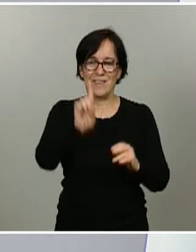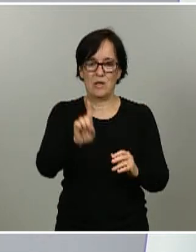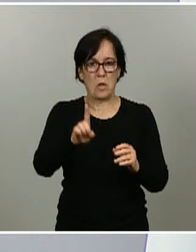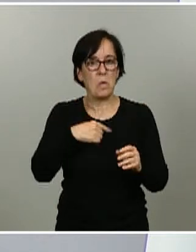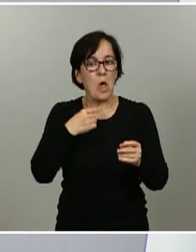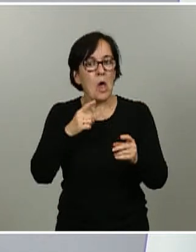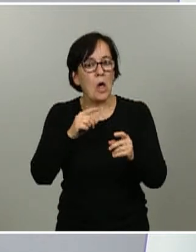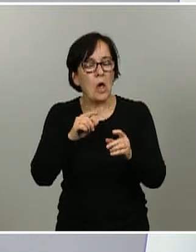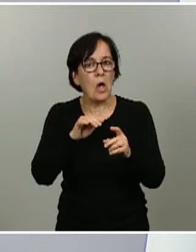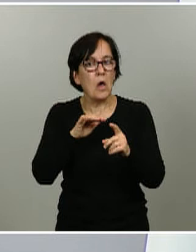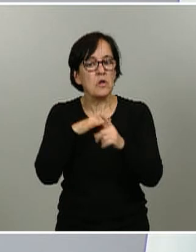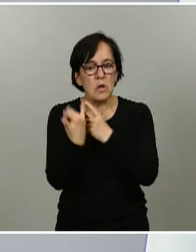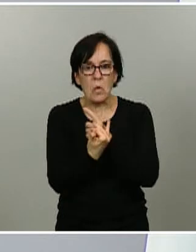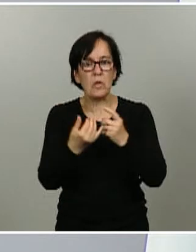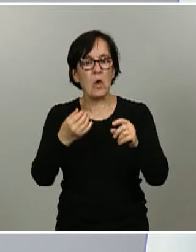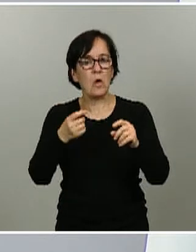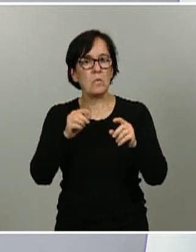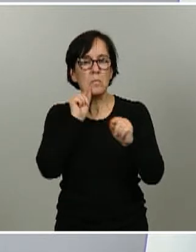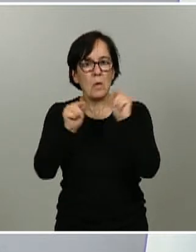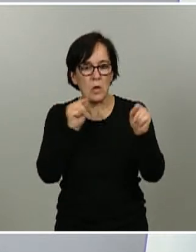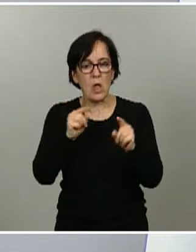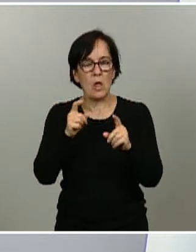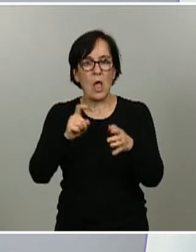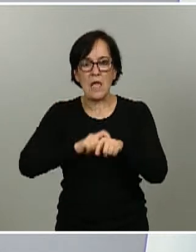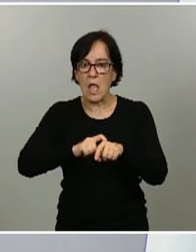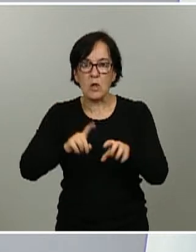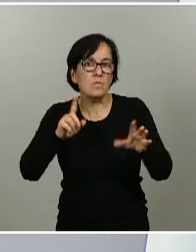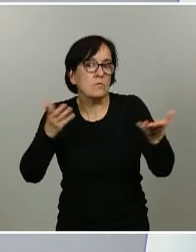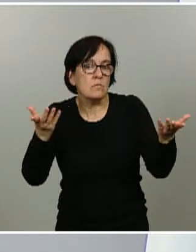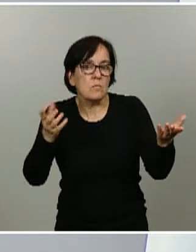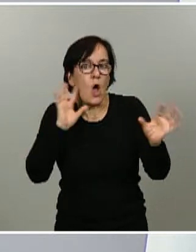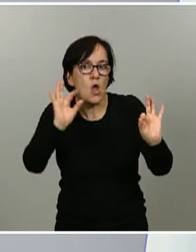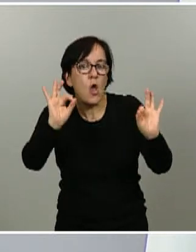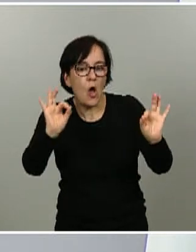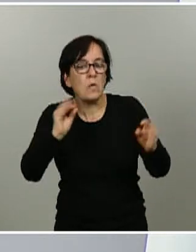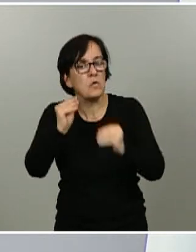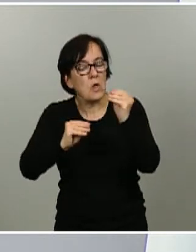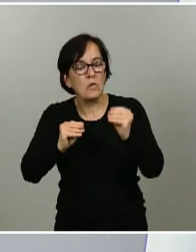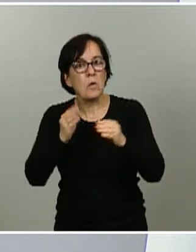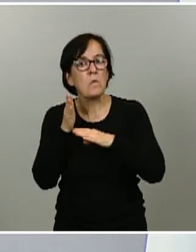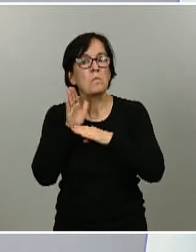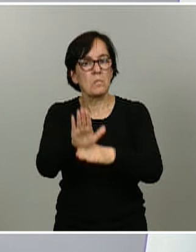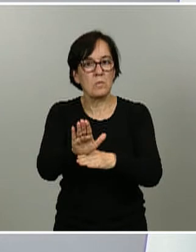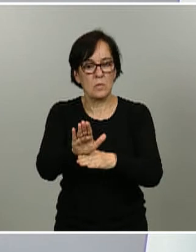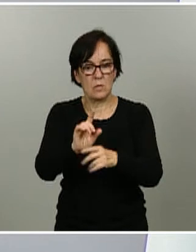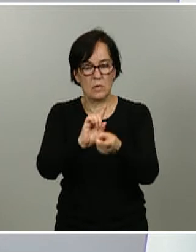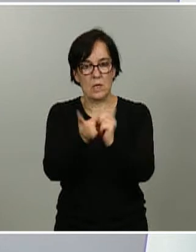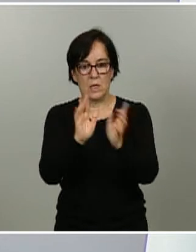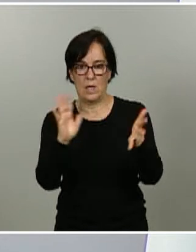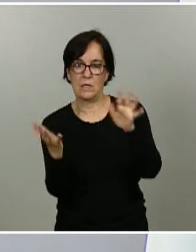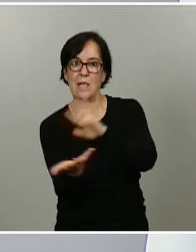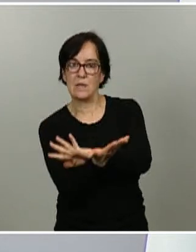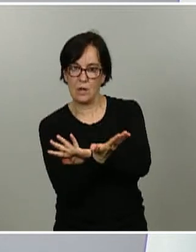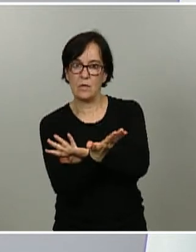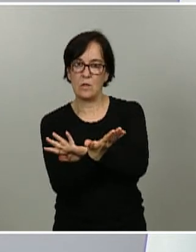unas características muy determinadas esto yo creo que es lo sensato y así se hizo el planteamiento del plan de transición a la nueva